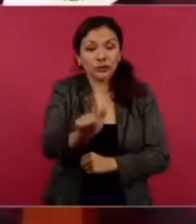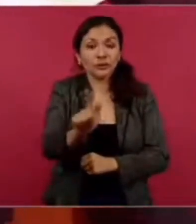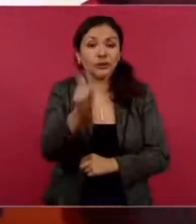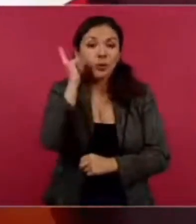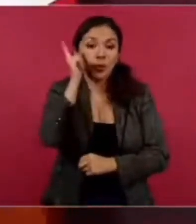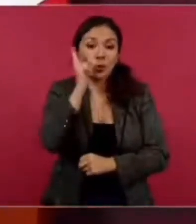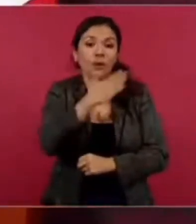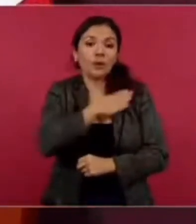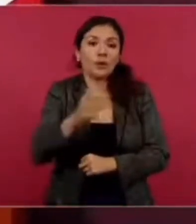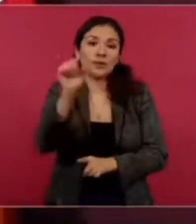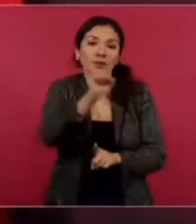pasen un buen fin de semana.